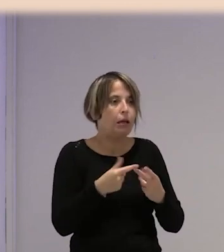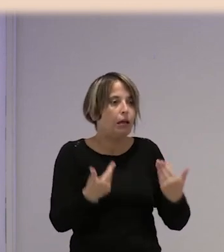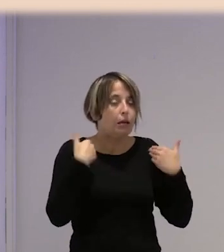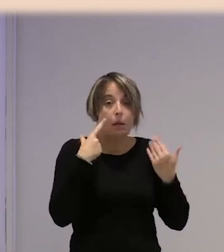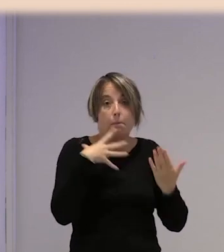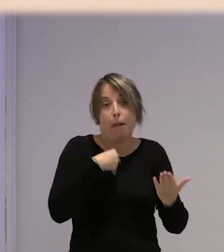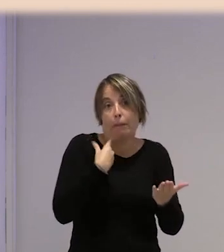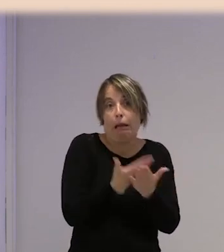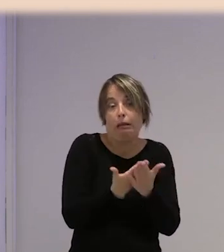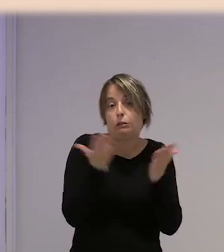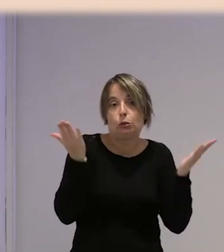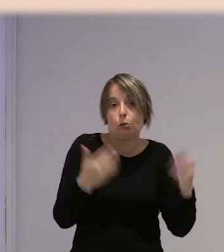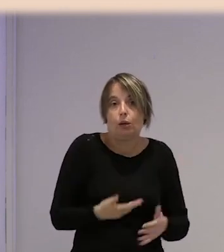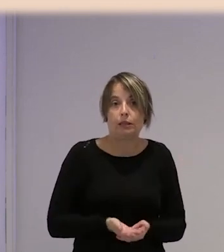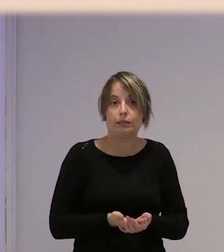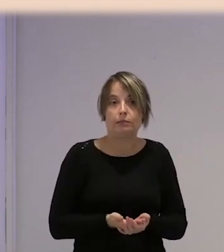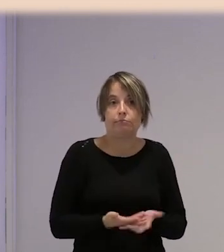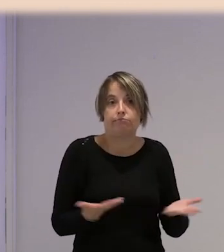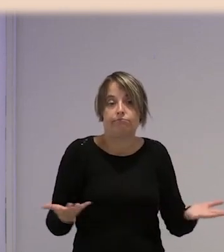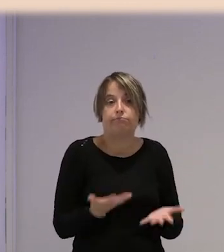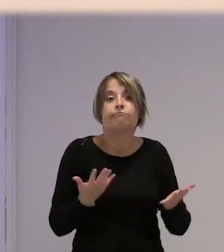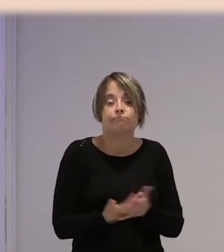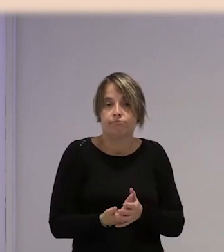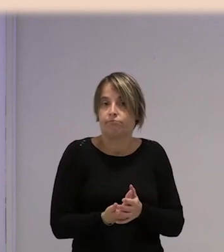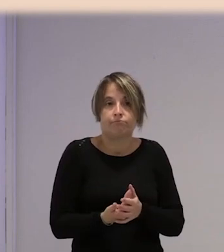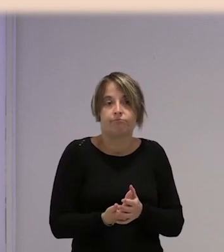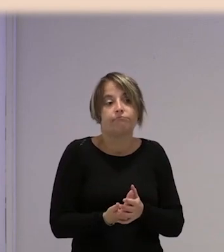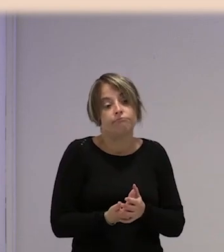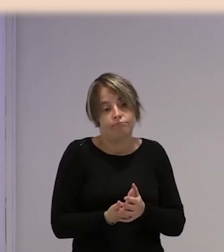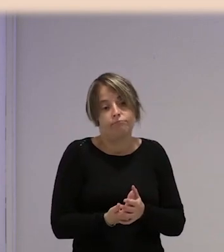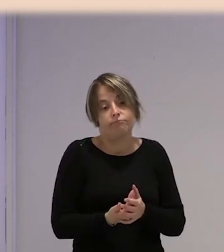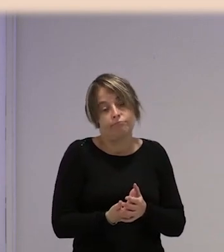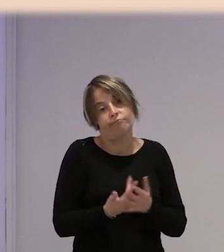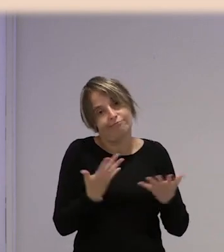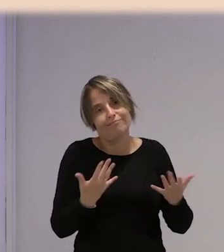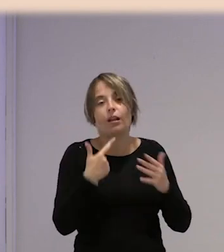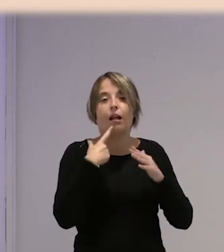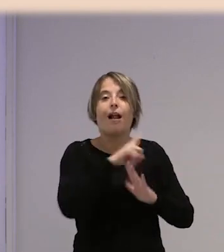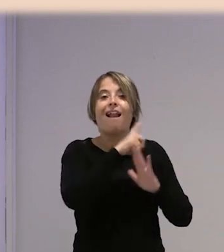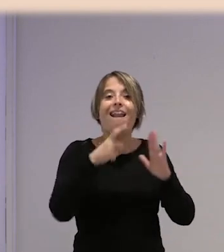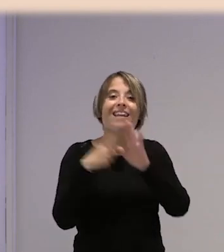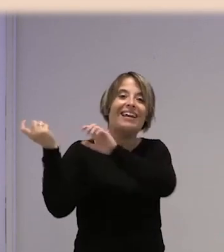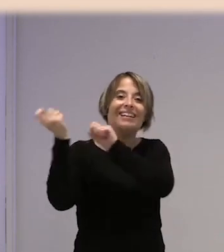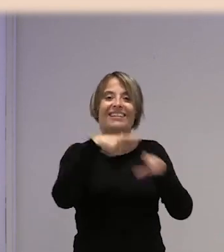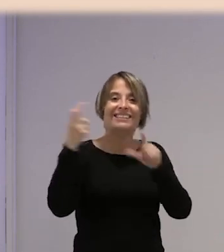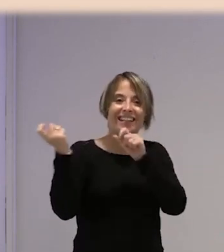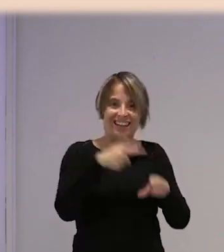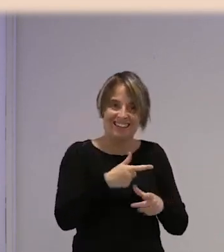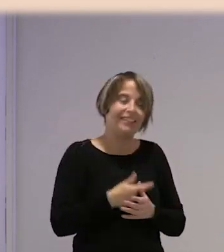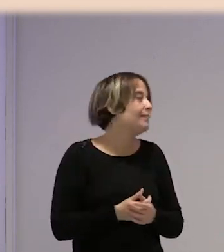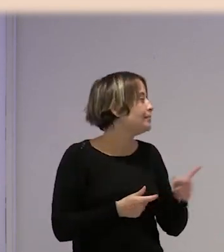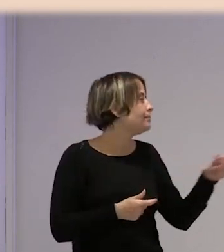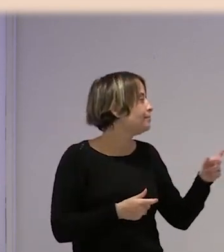papeles también, pues, todo gracias a esta magnífica ley de extranjería que tenemos, ¿no? O porque la